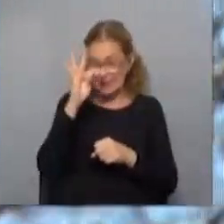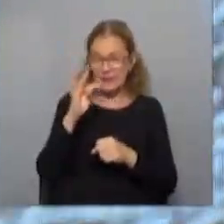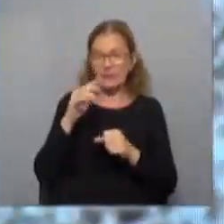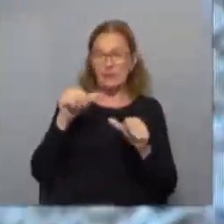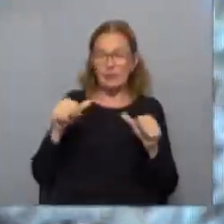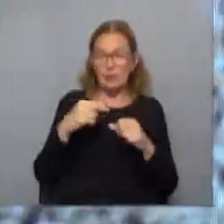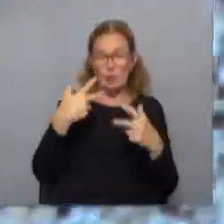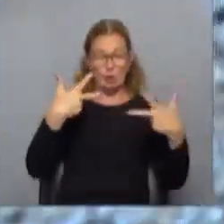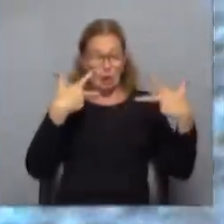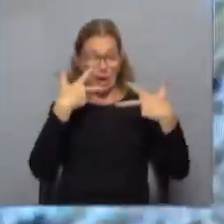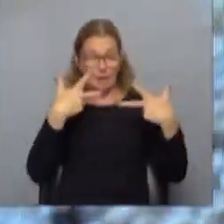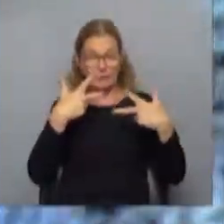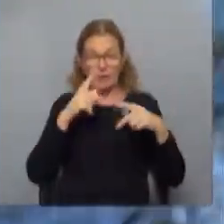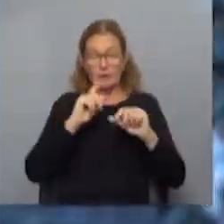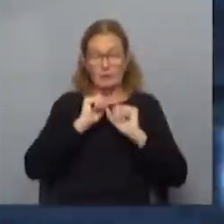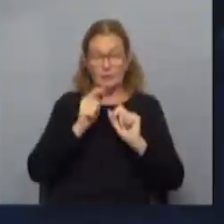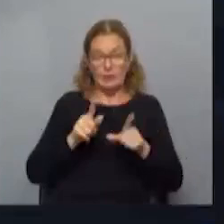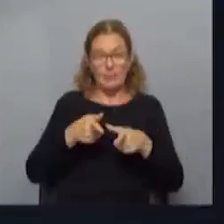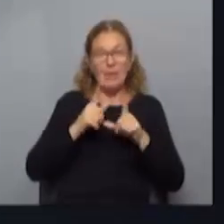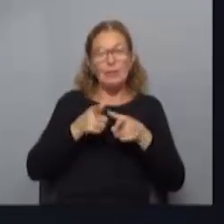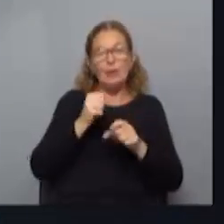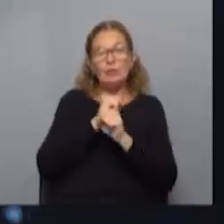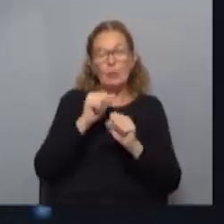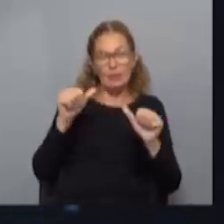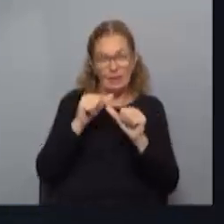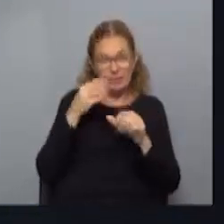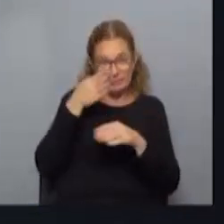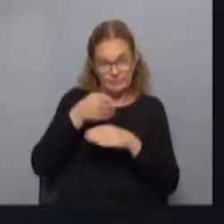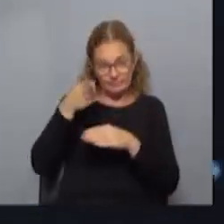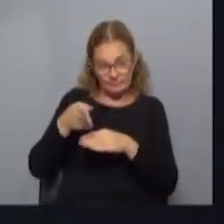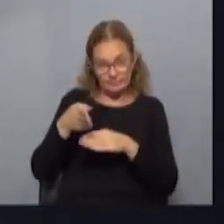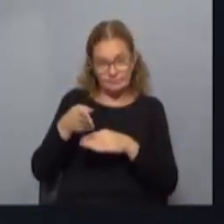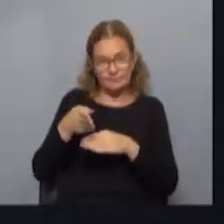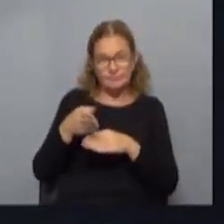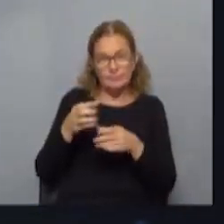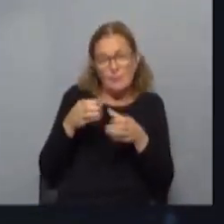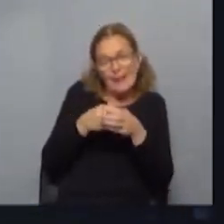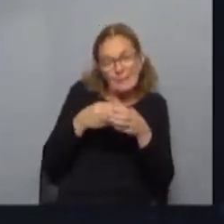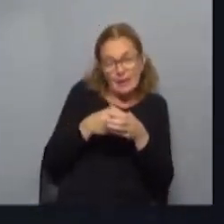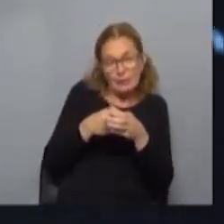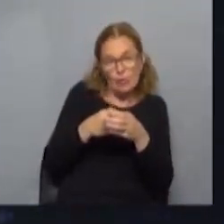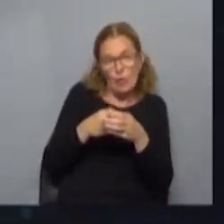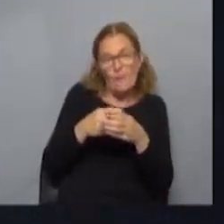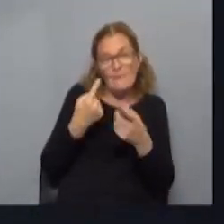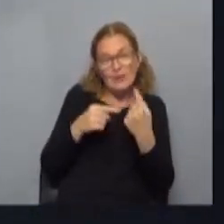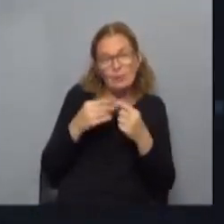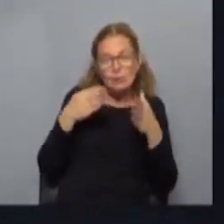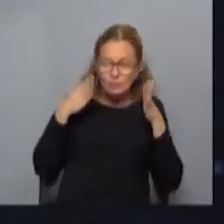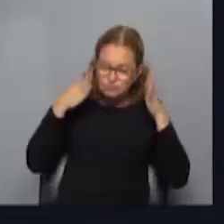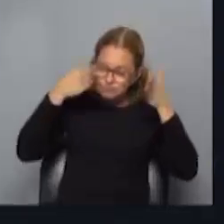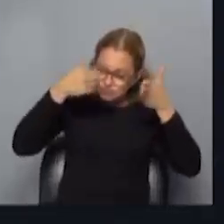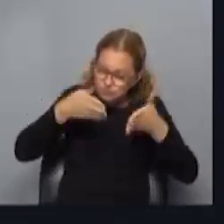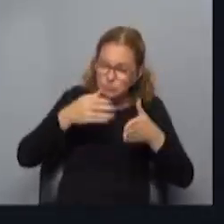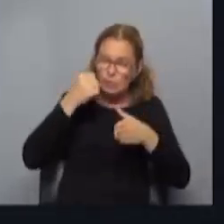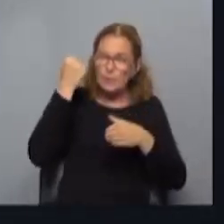y lo que se podía hacer de forma presencial. Teníamos, era con menor número, pero se hizo hincapié en esa actividad